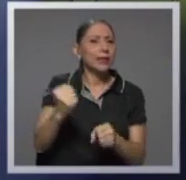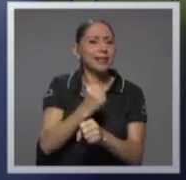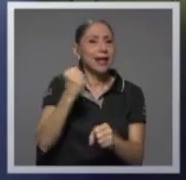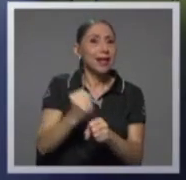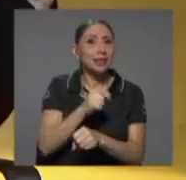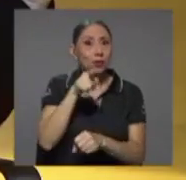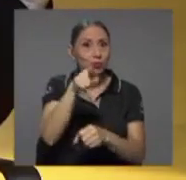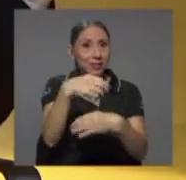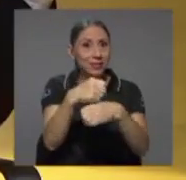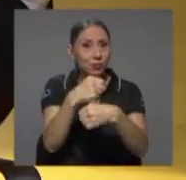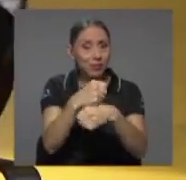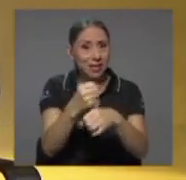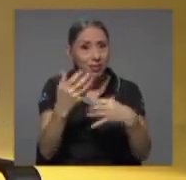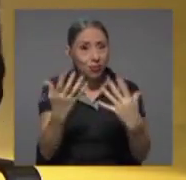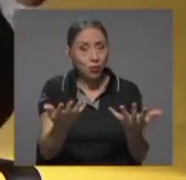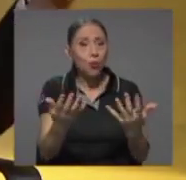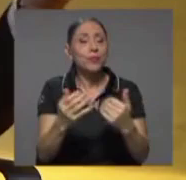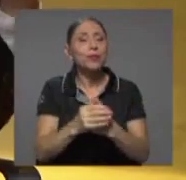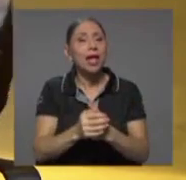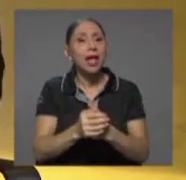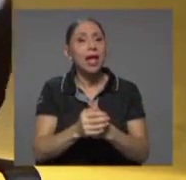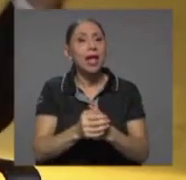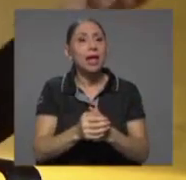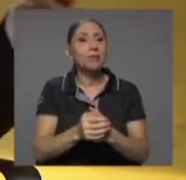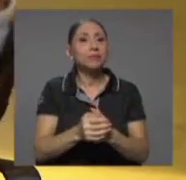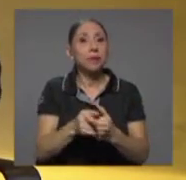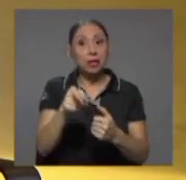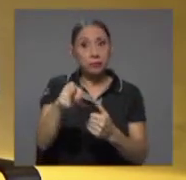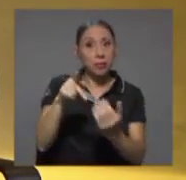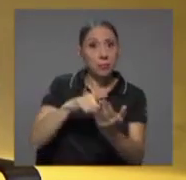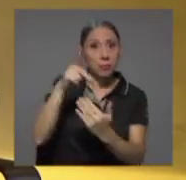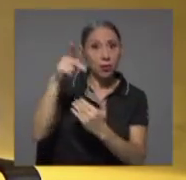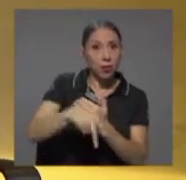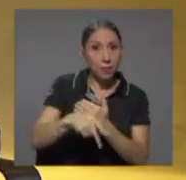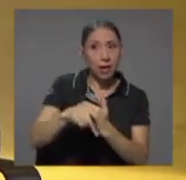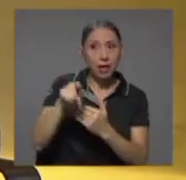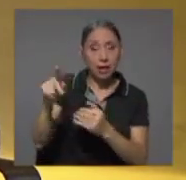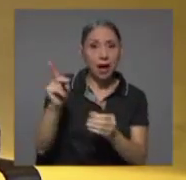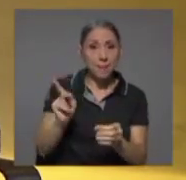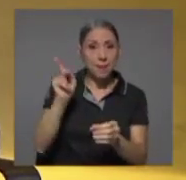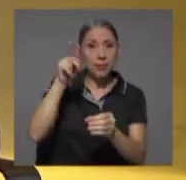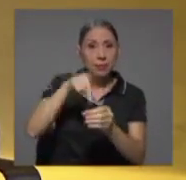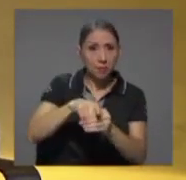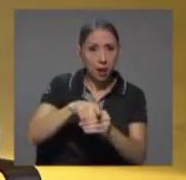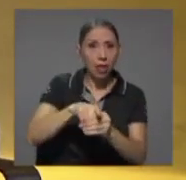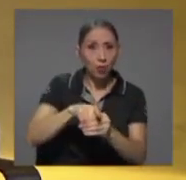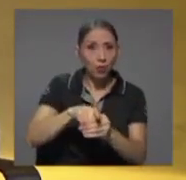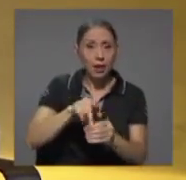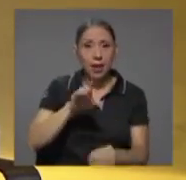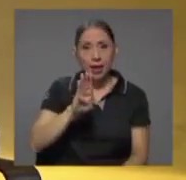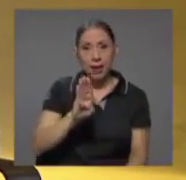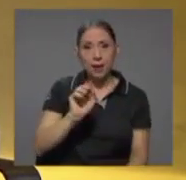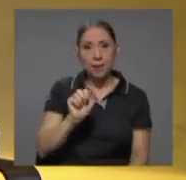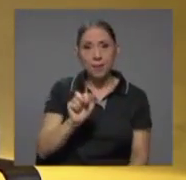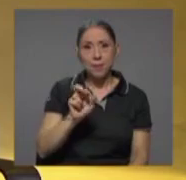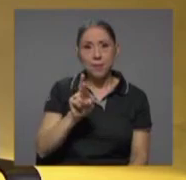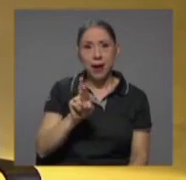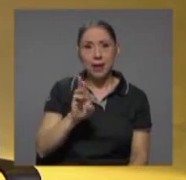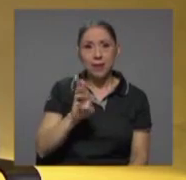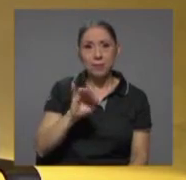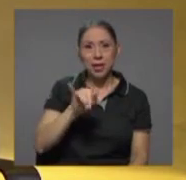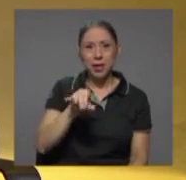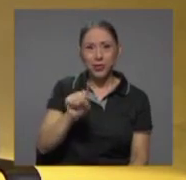haciendo y me refiero a el programa en que ha participado de barbijos como dicen en Argentina